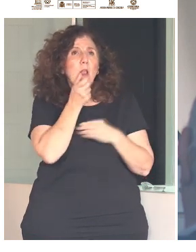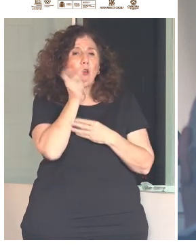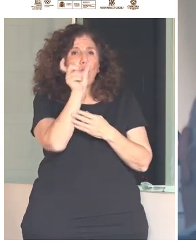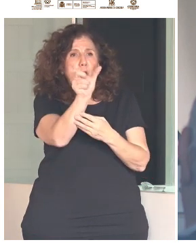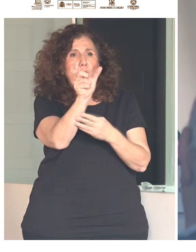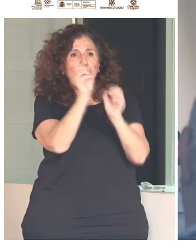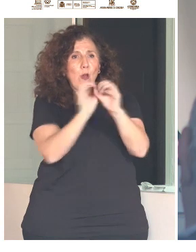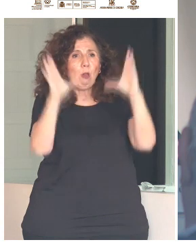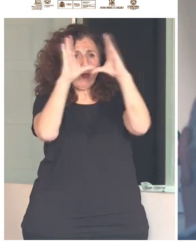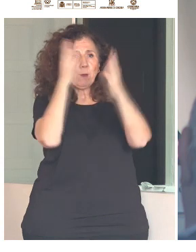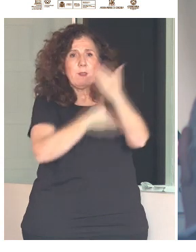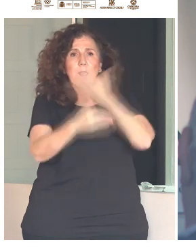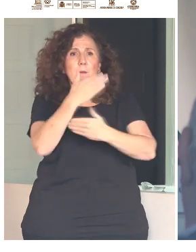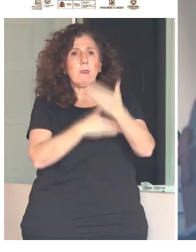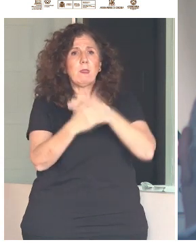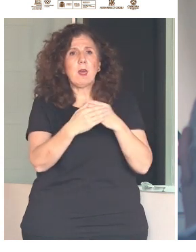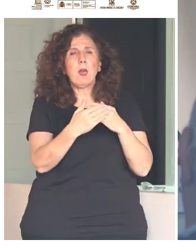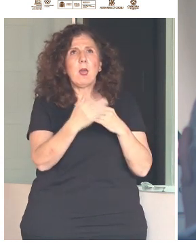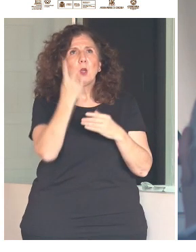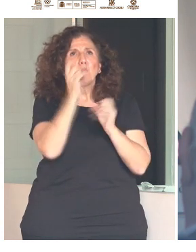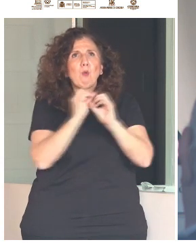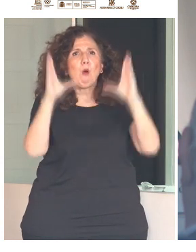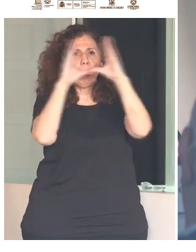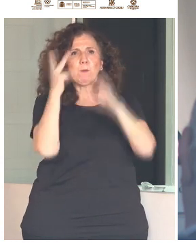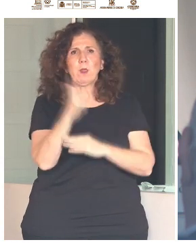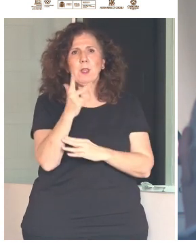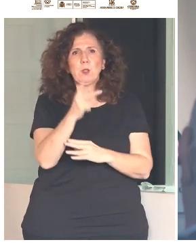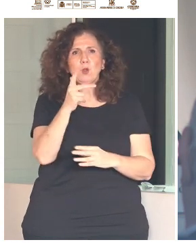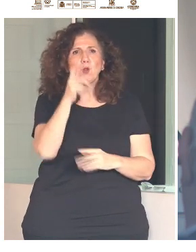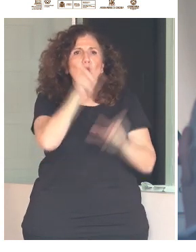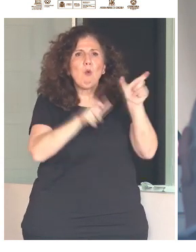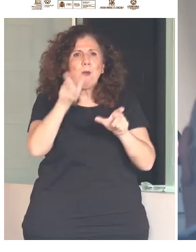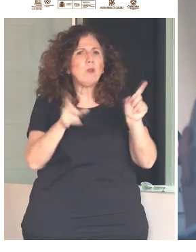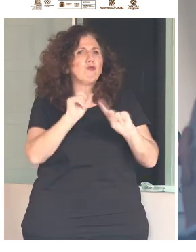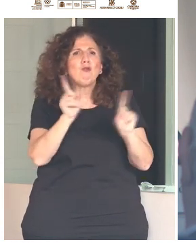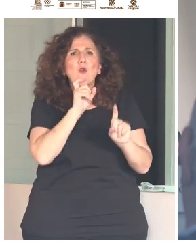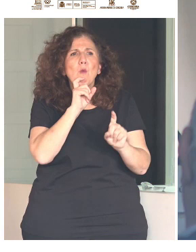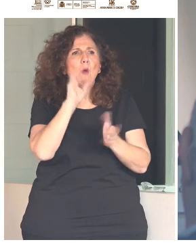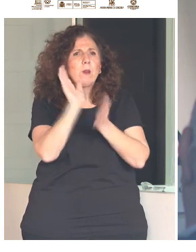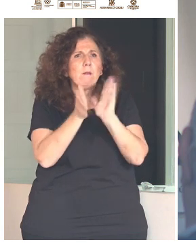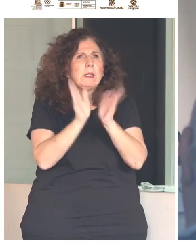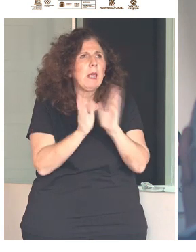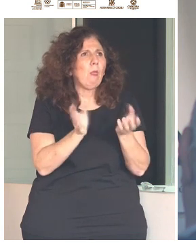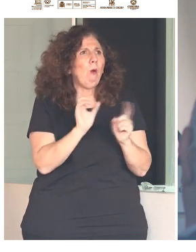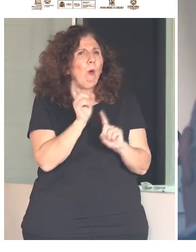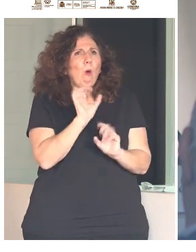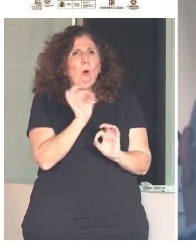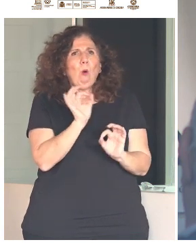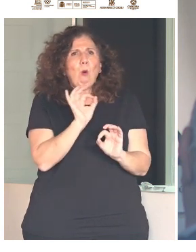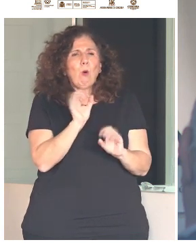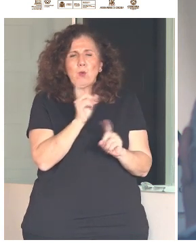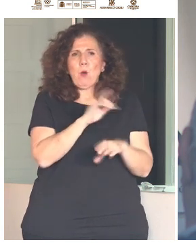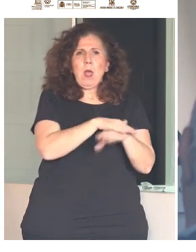humanos. No como un tratamiento rehabilitador, el Estado permite que